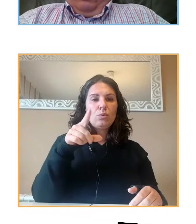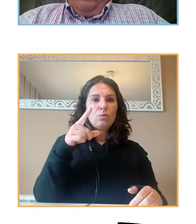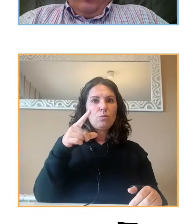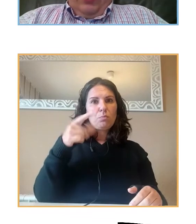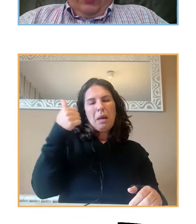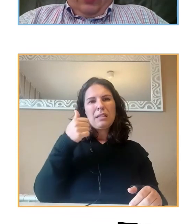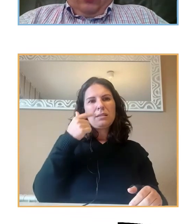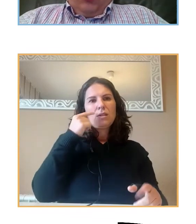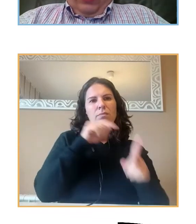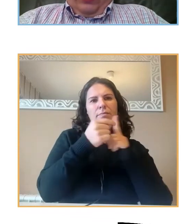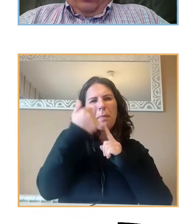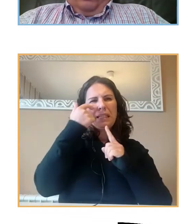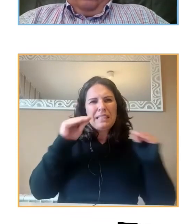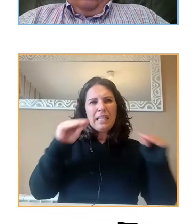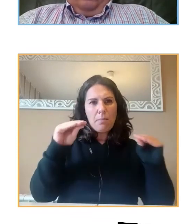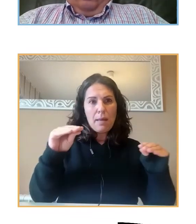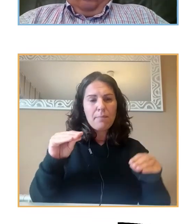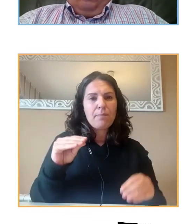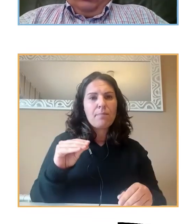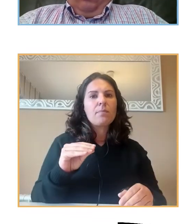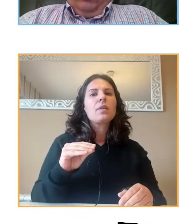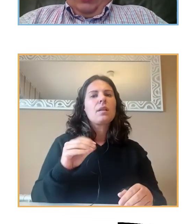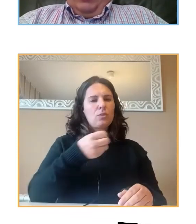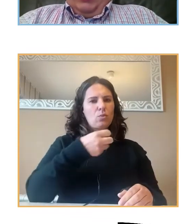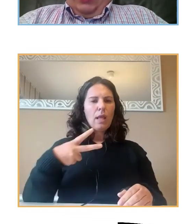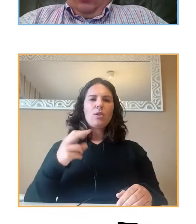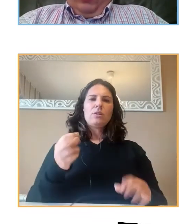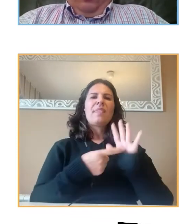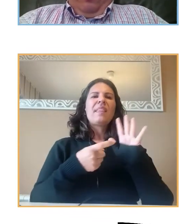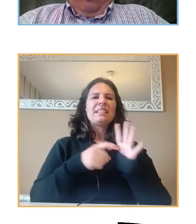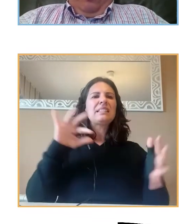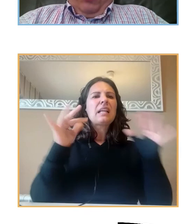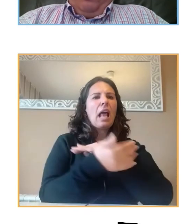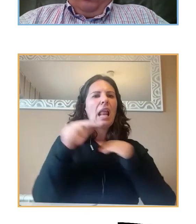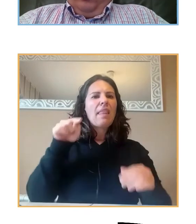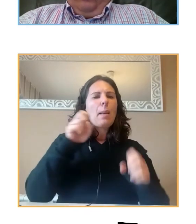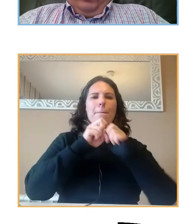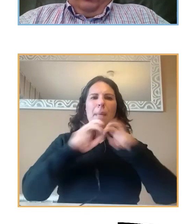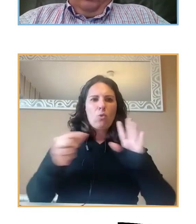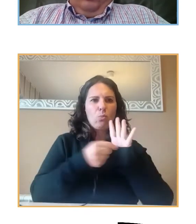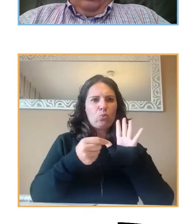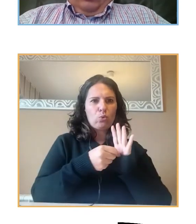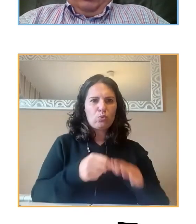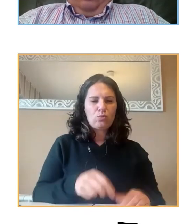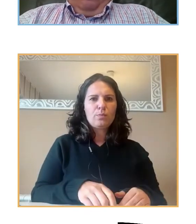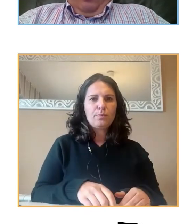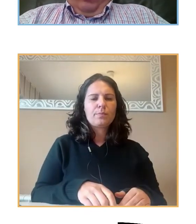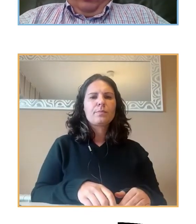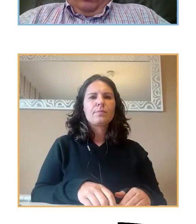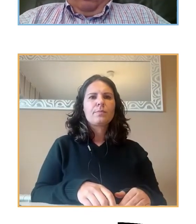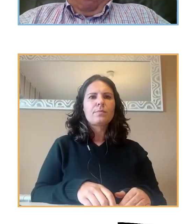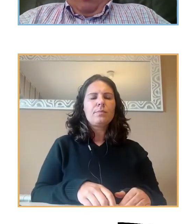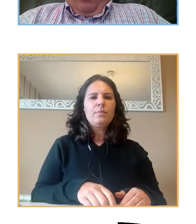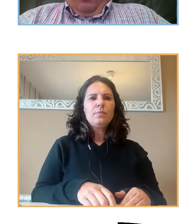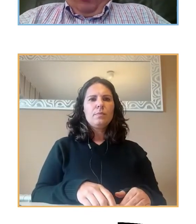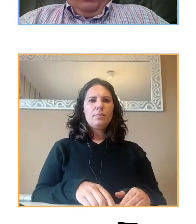son los resultados de la desescalada los que peores puntuaciones obtienen. Así vemos que tienen